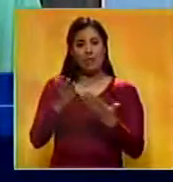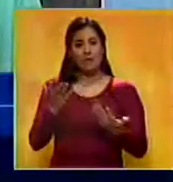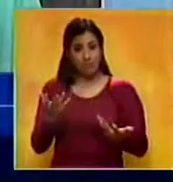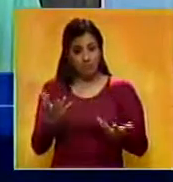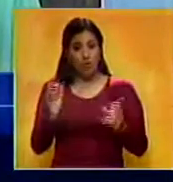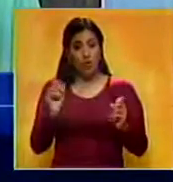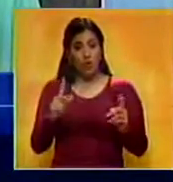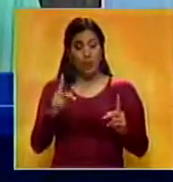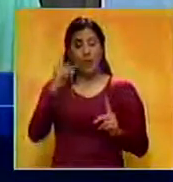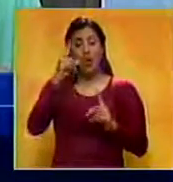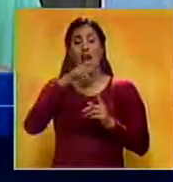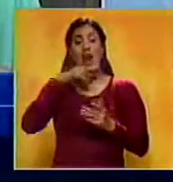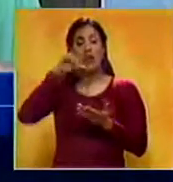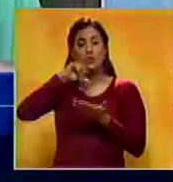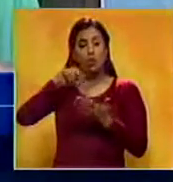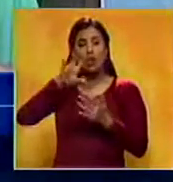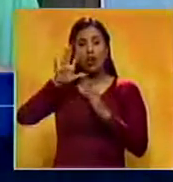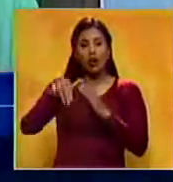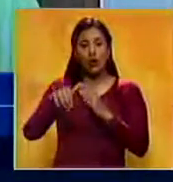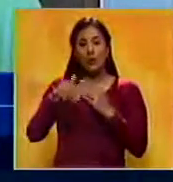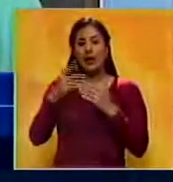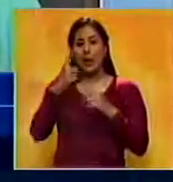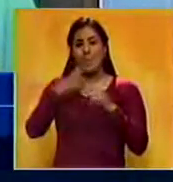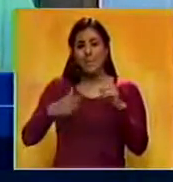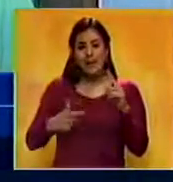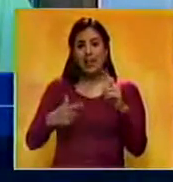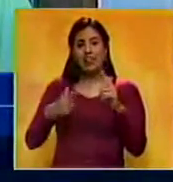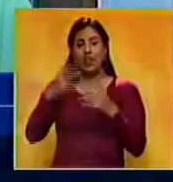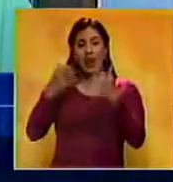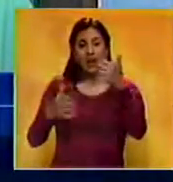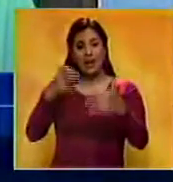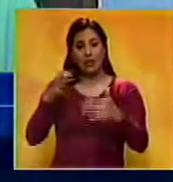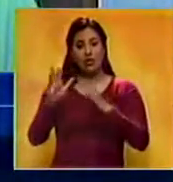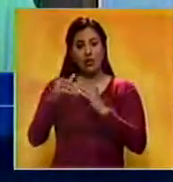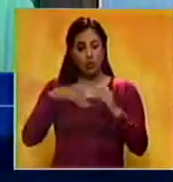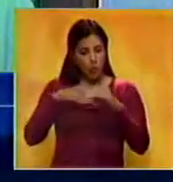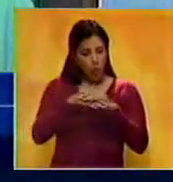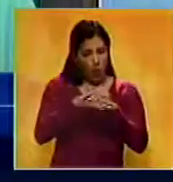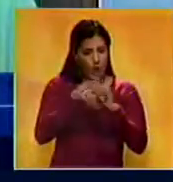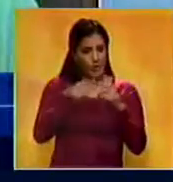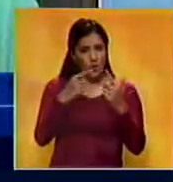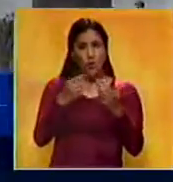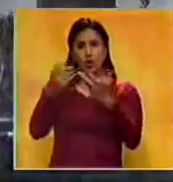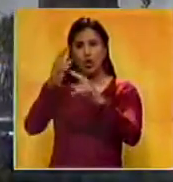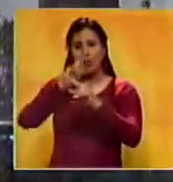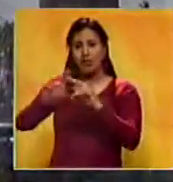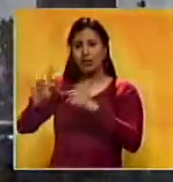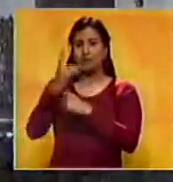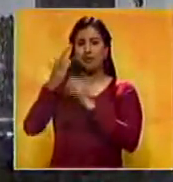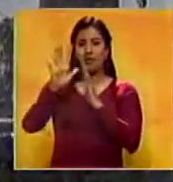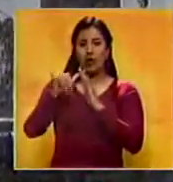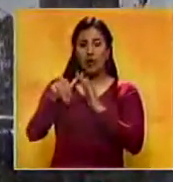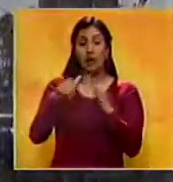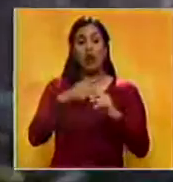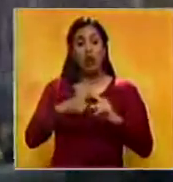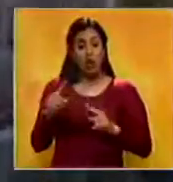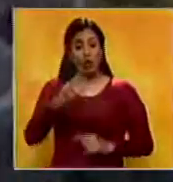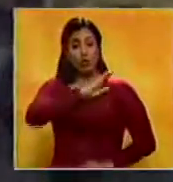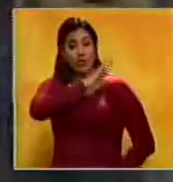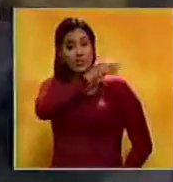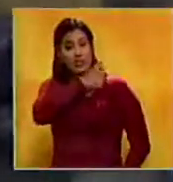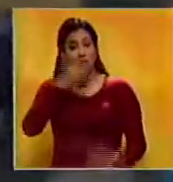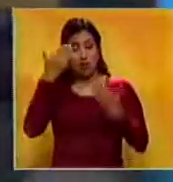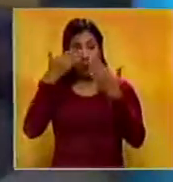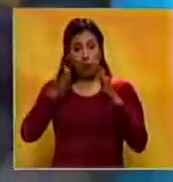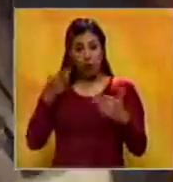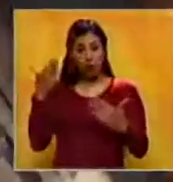un kilo de azúcar y medio saco de leche que teníamos recordado en este espacio. Asimismo, Franklin Guerra, director de la